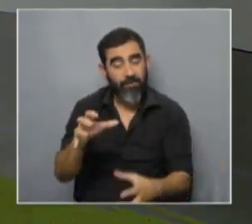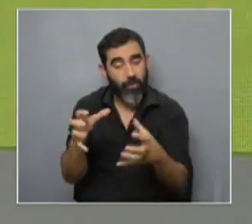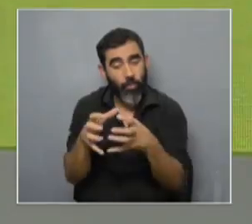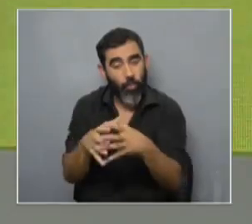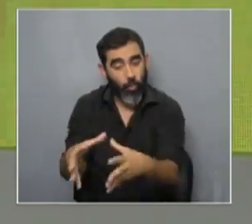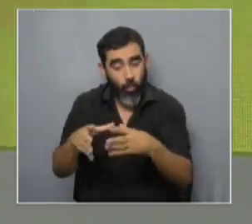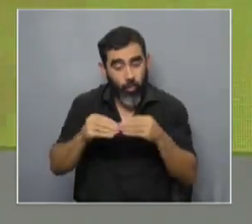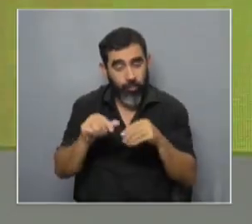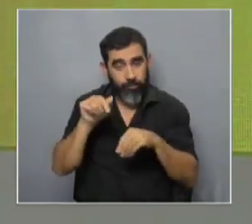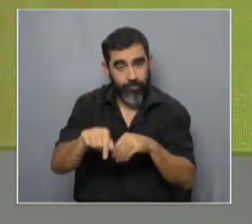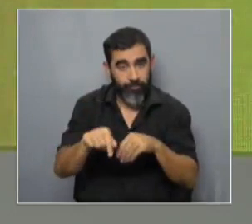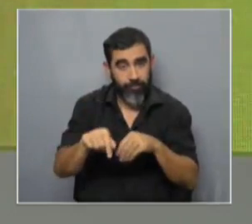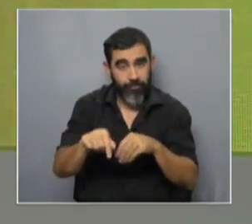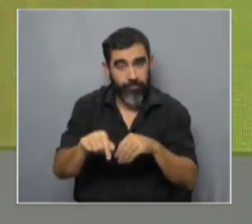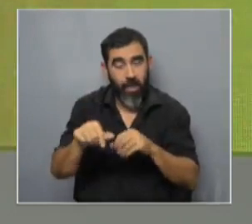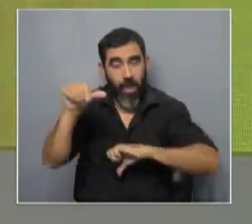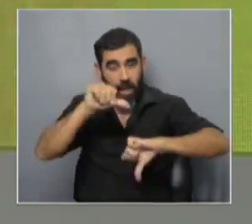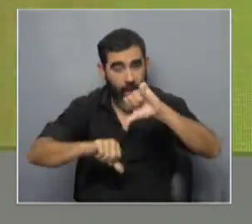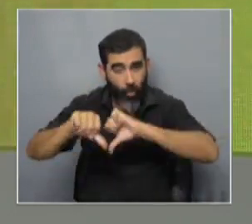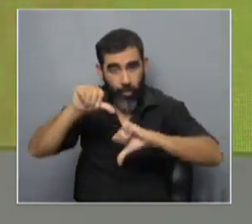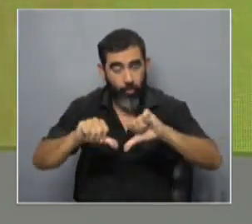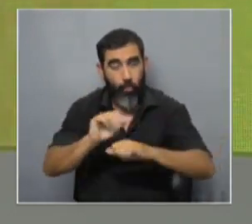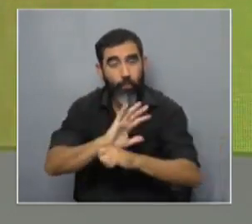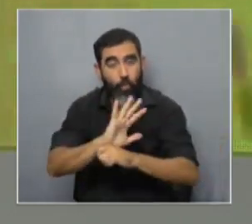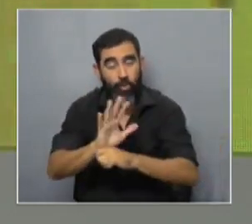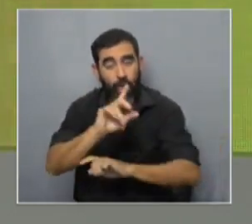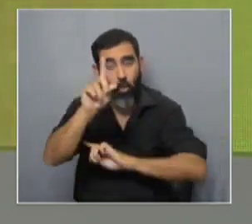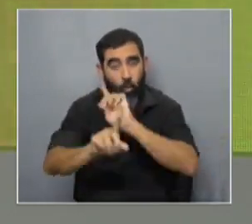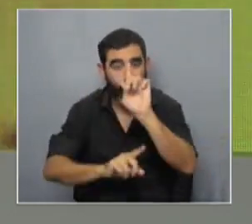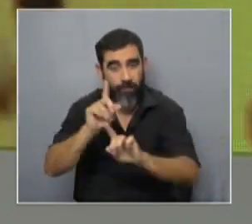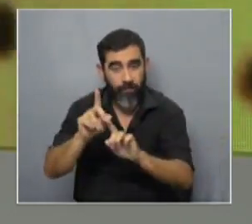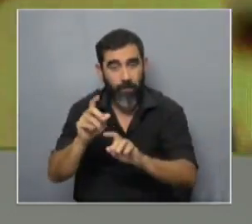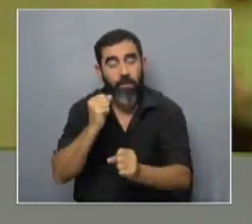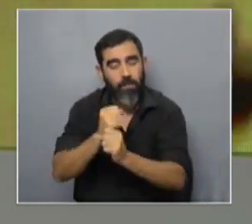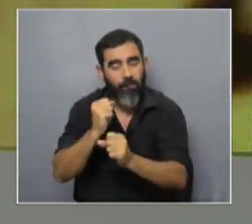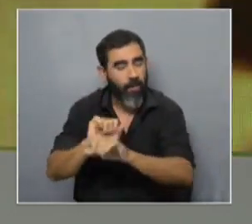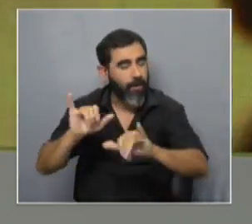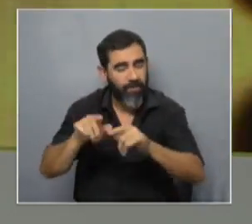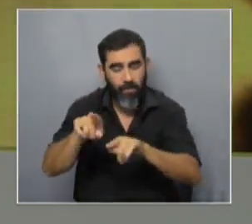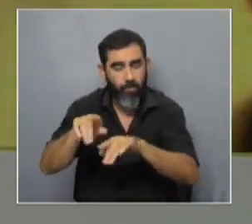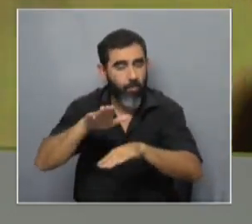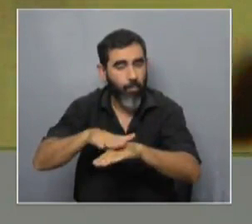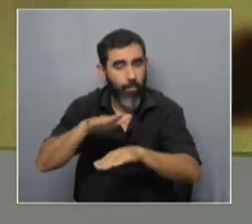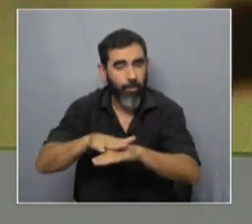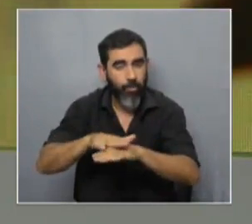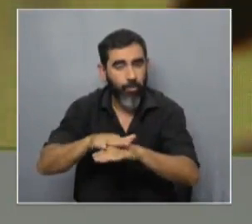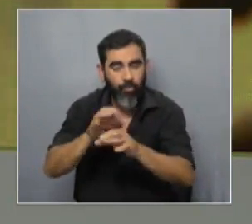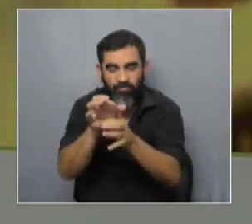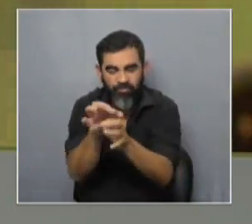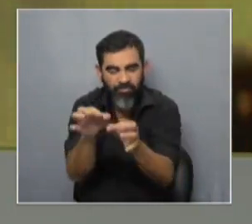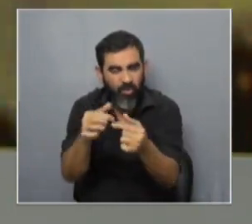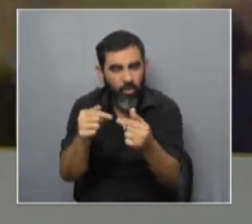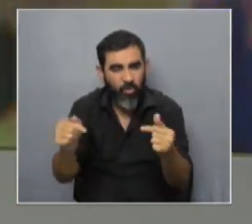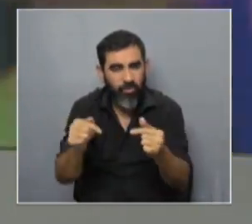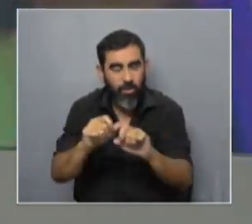dentro del laboratorio de microbiología de la Universidad de Alicante trabajaba en ese momento con unos microorganismos que